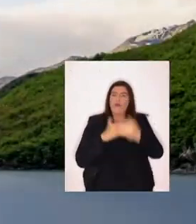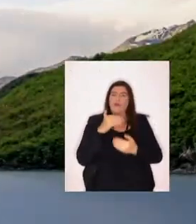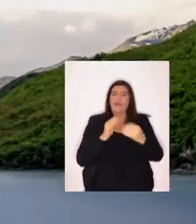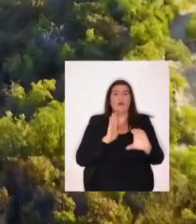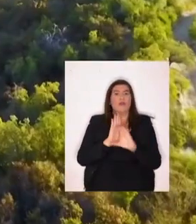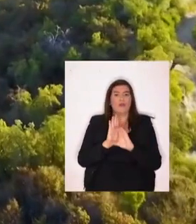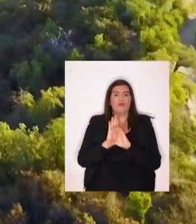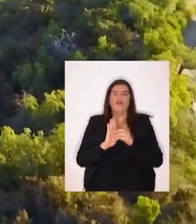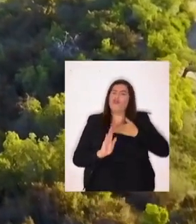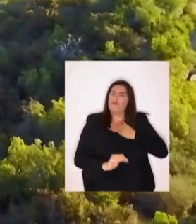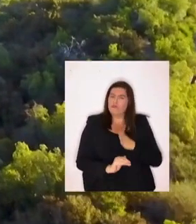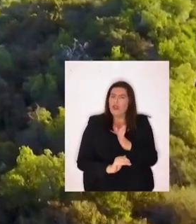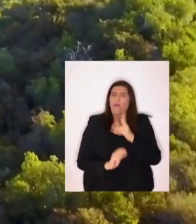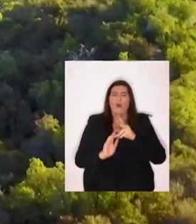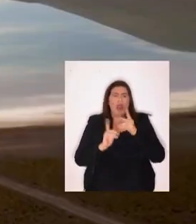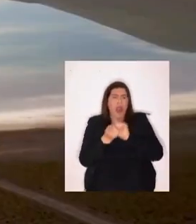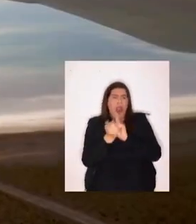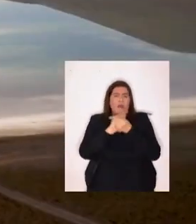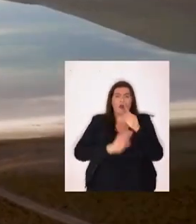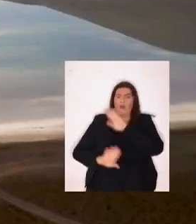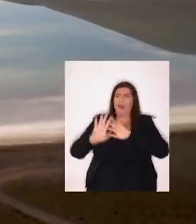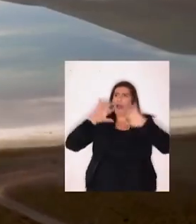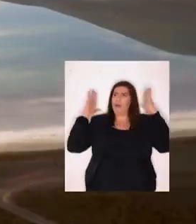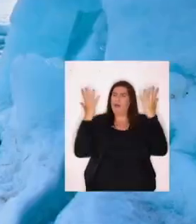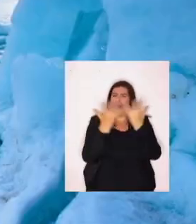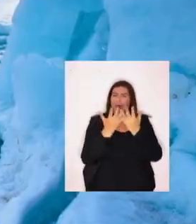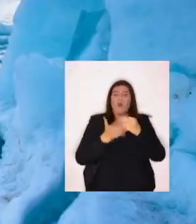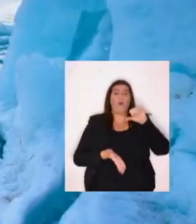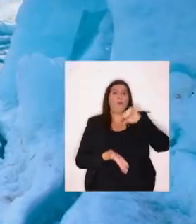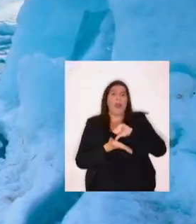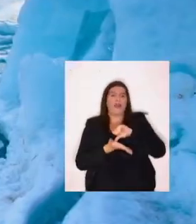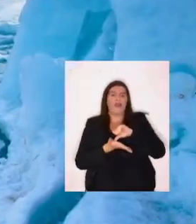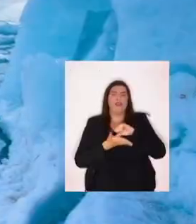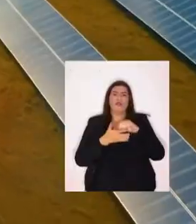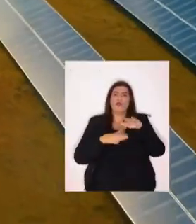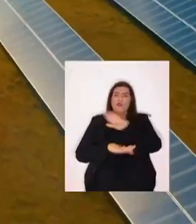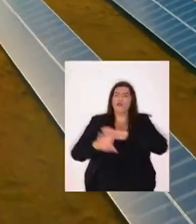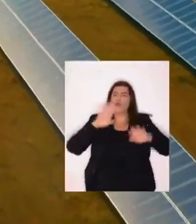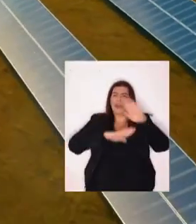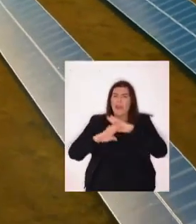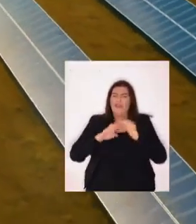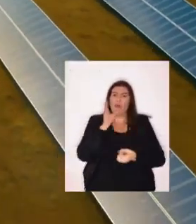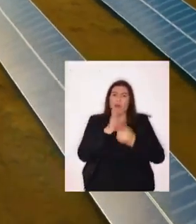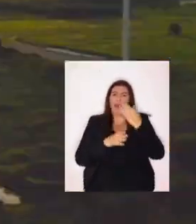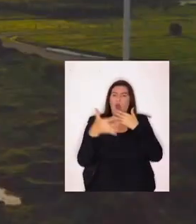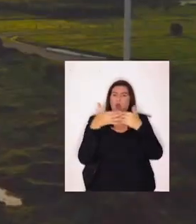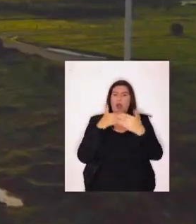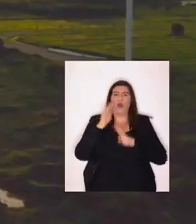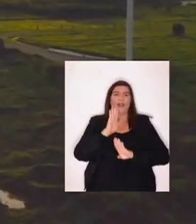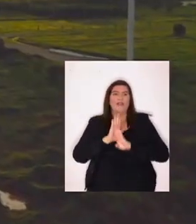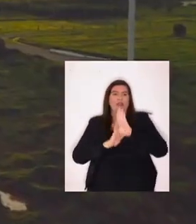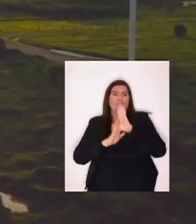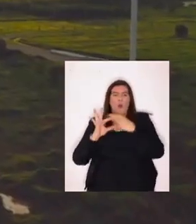proceso constitucional Seguiremos realizando cambios Que protejan nuestro medio ambiente Por un país sustentable Moderno Ecológico Y